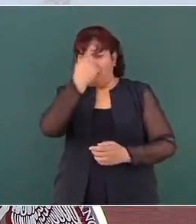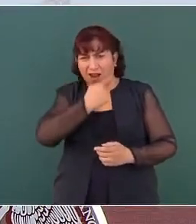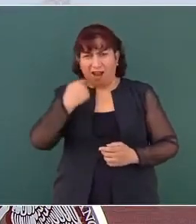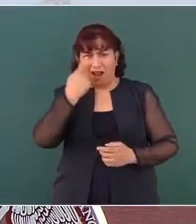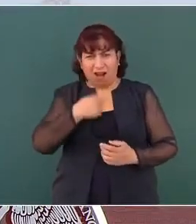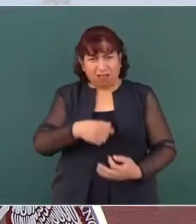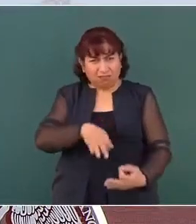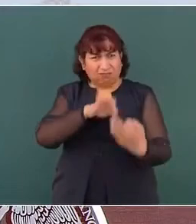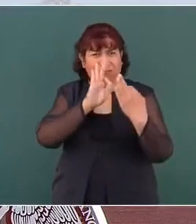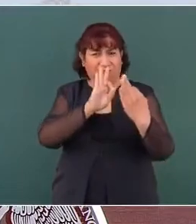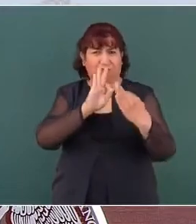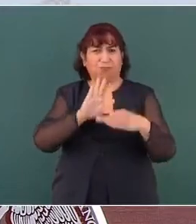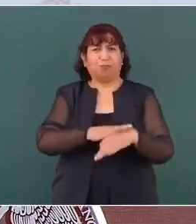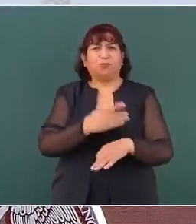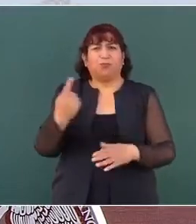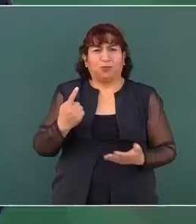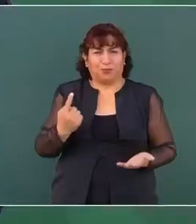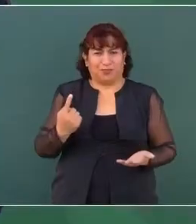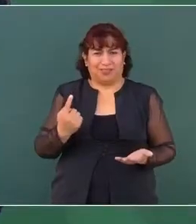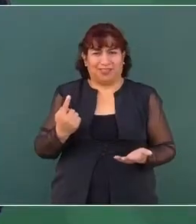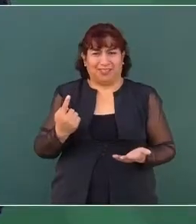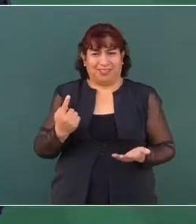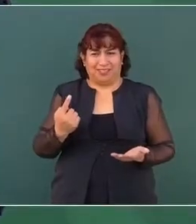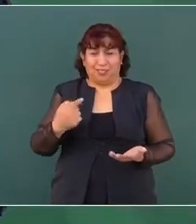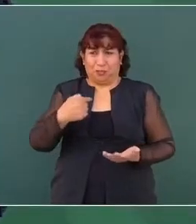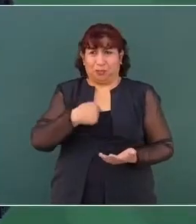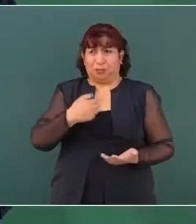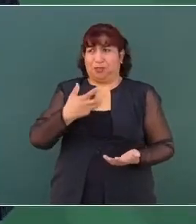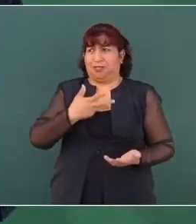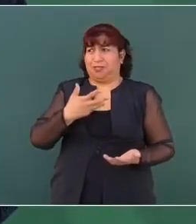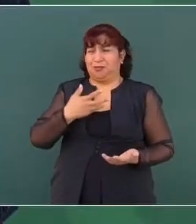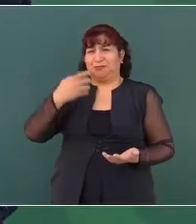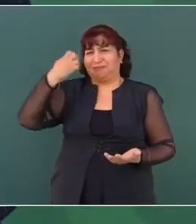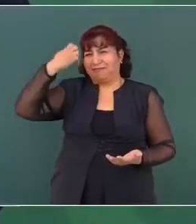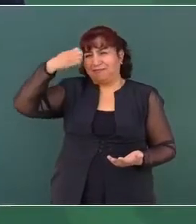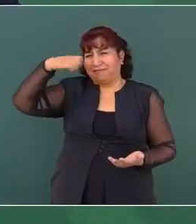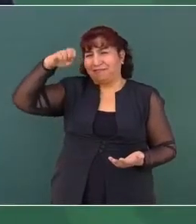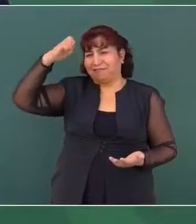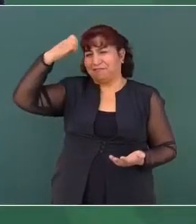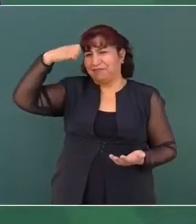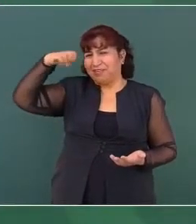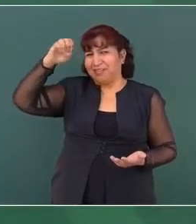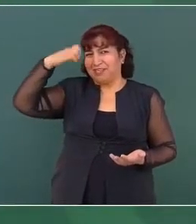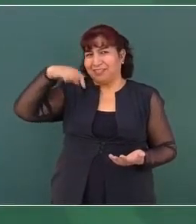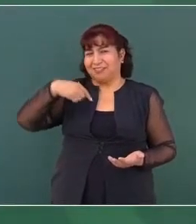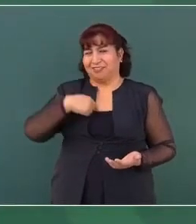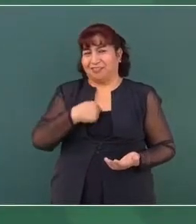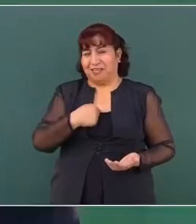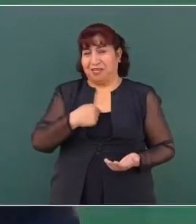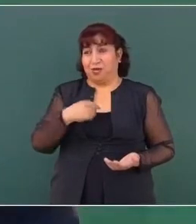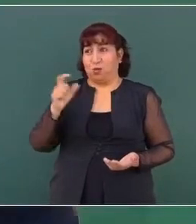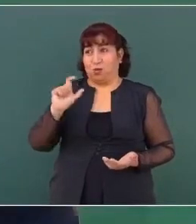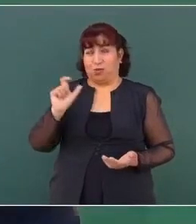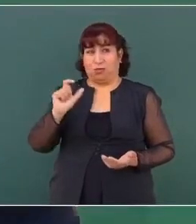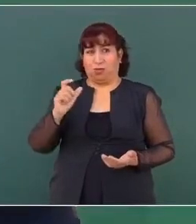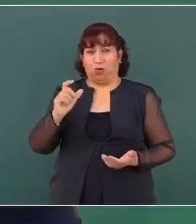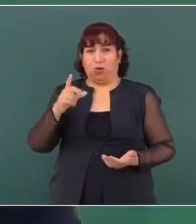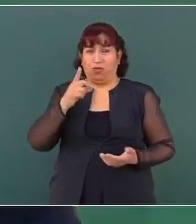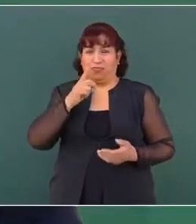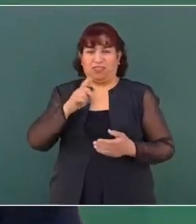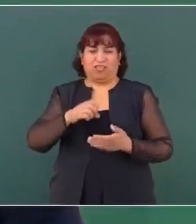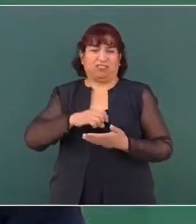yo tengo la experiencia cuando el éxodo, cuando el